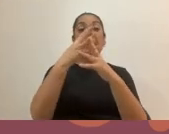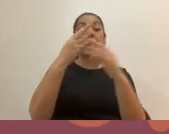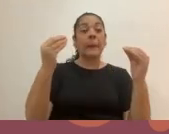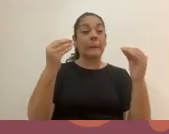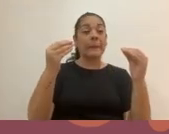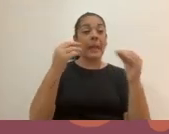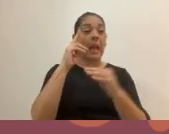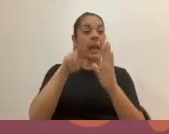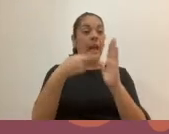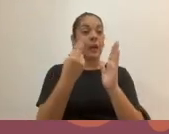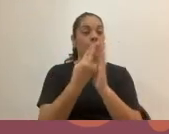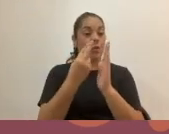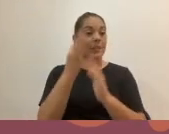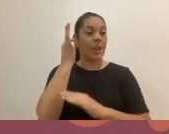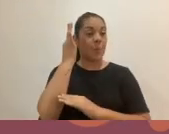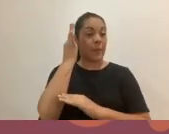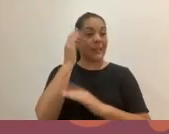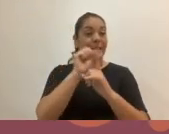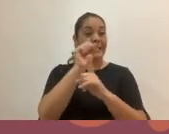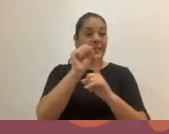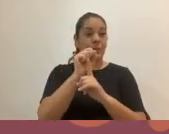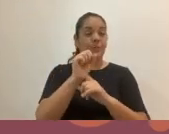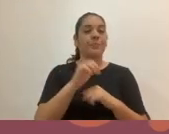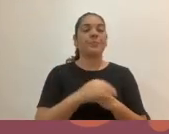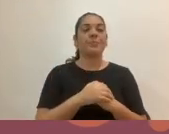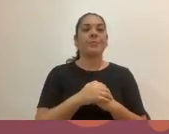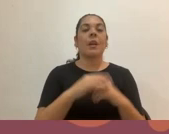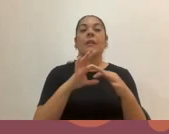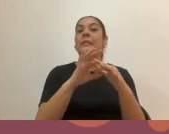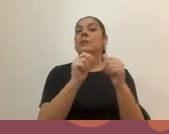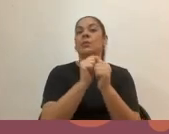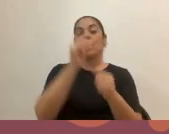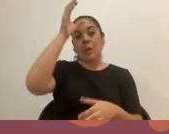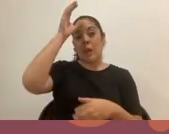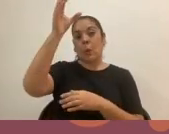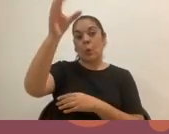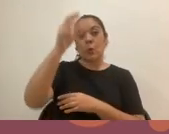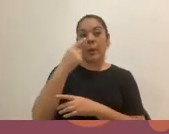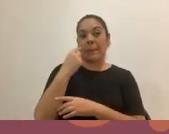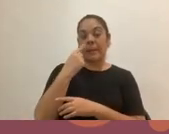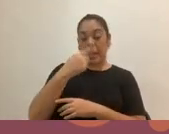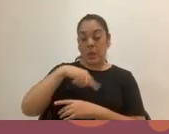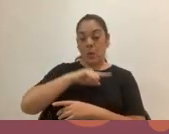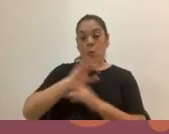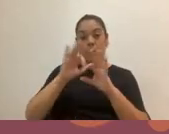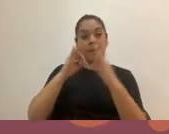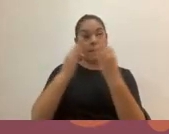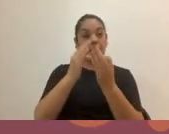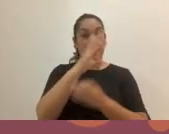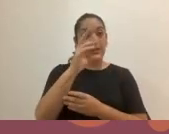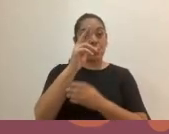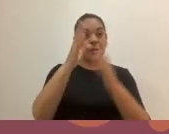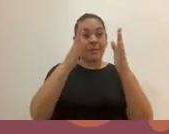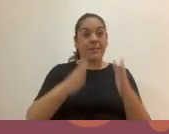Entonces, con respecto a esta cultura patriarcal, en nuestras familias costarricenses ha existido